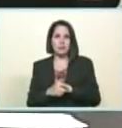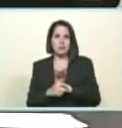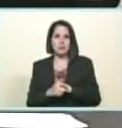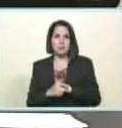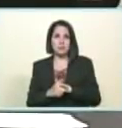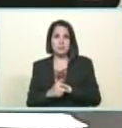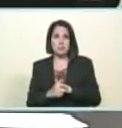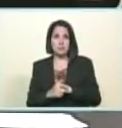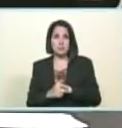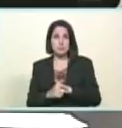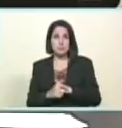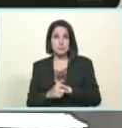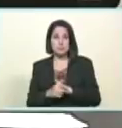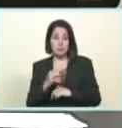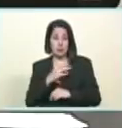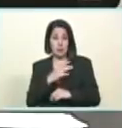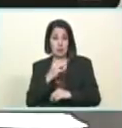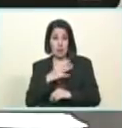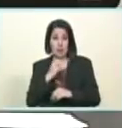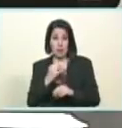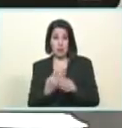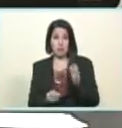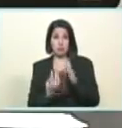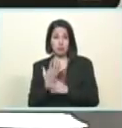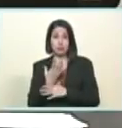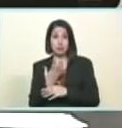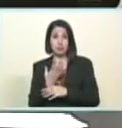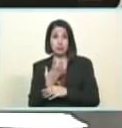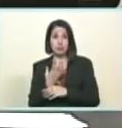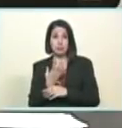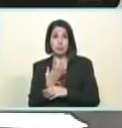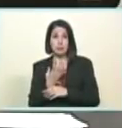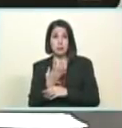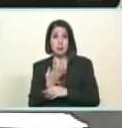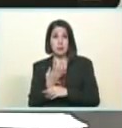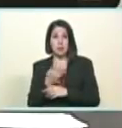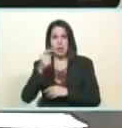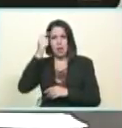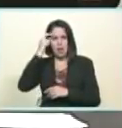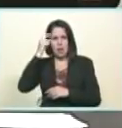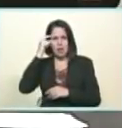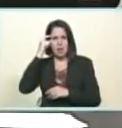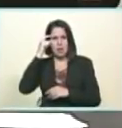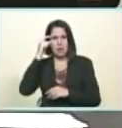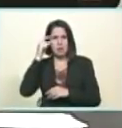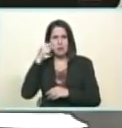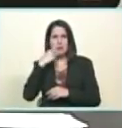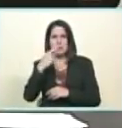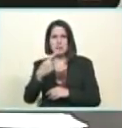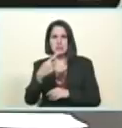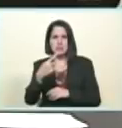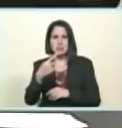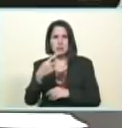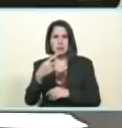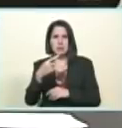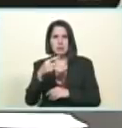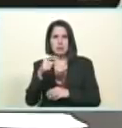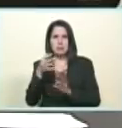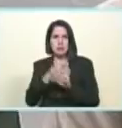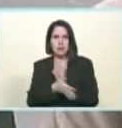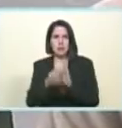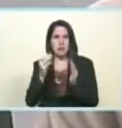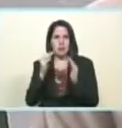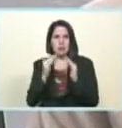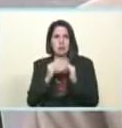el carnet de la patria creamos Elías al final llegamos a los 3 millones de mujeres de hogares